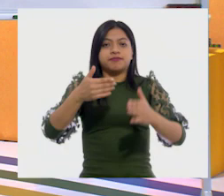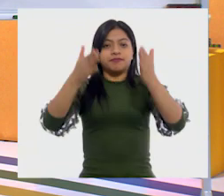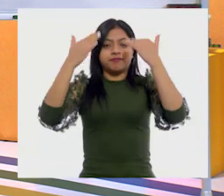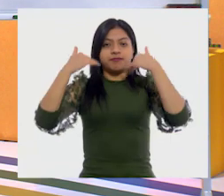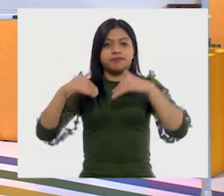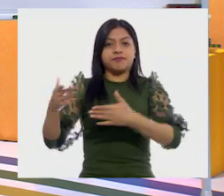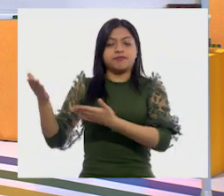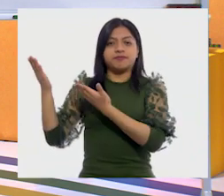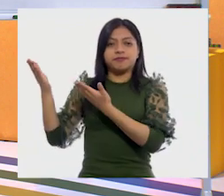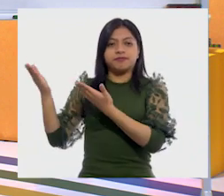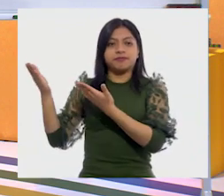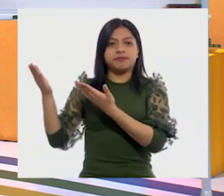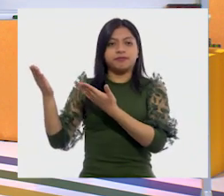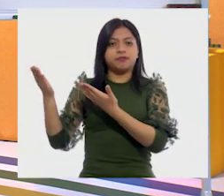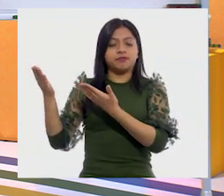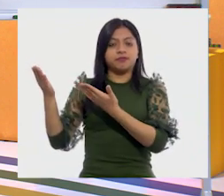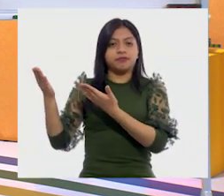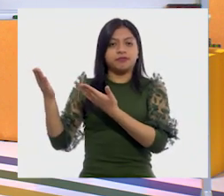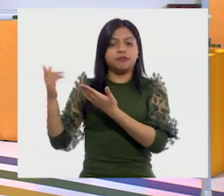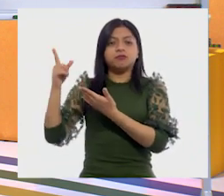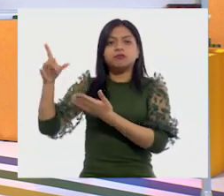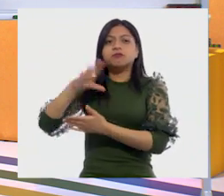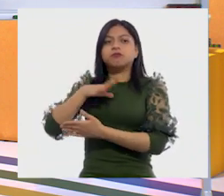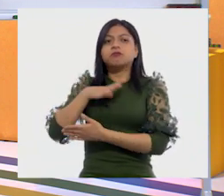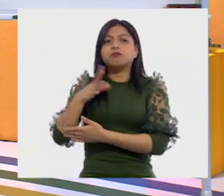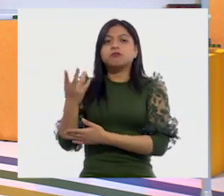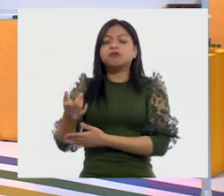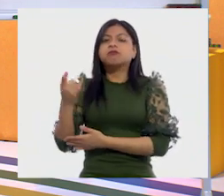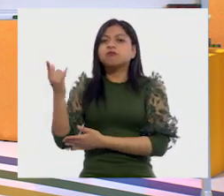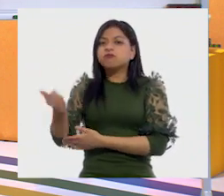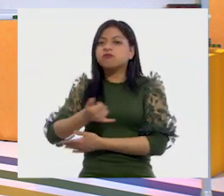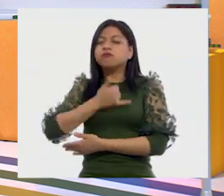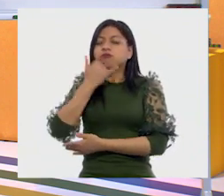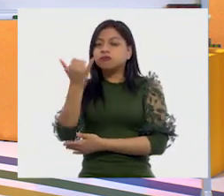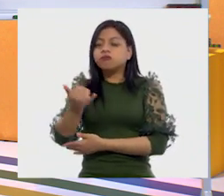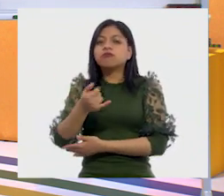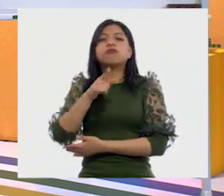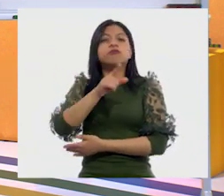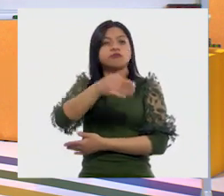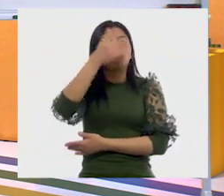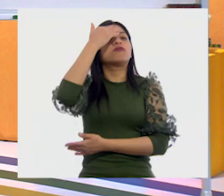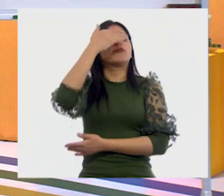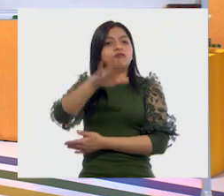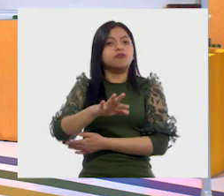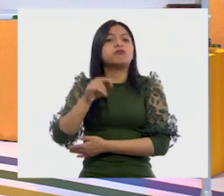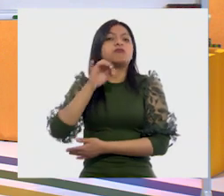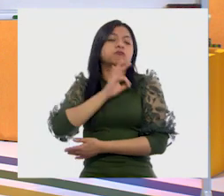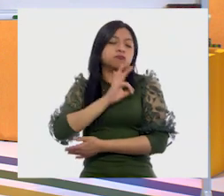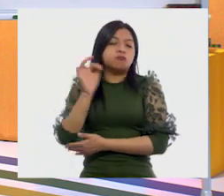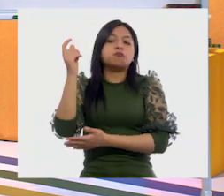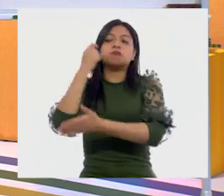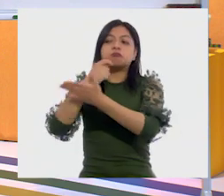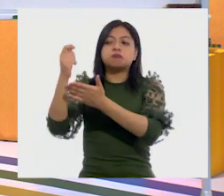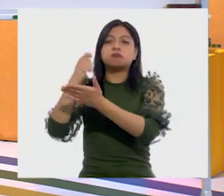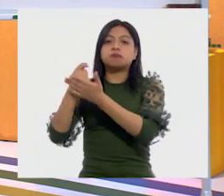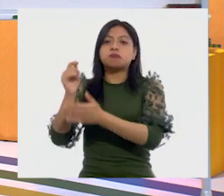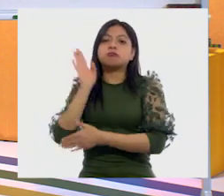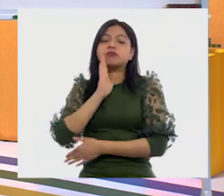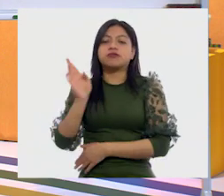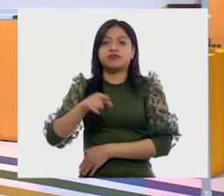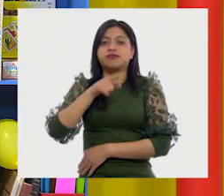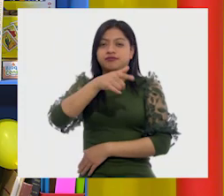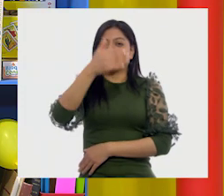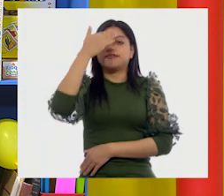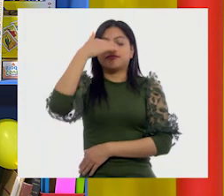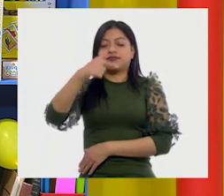acabo de anotar, ¿encuentras algún error? Está bien. Recuerda que por ahí me gusta. A